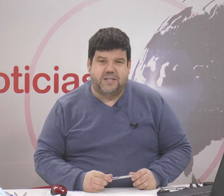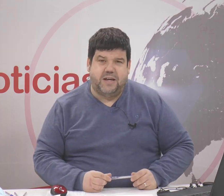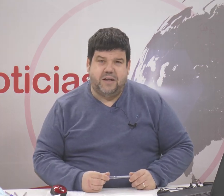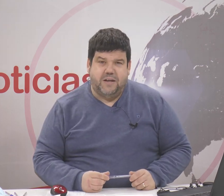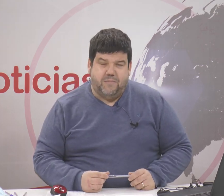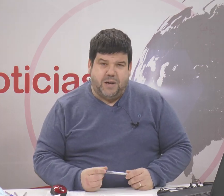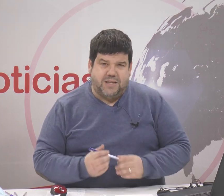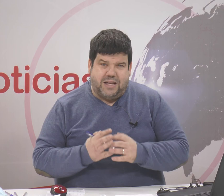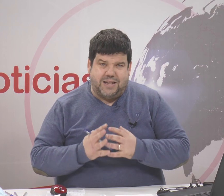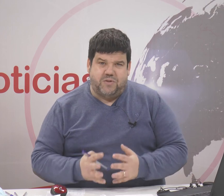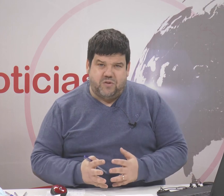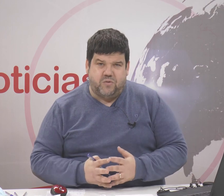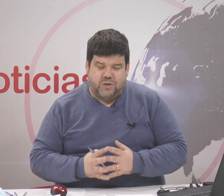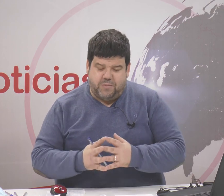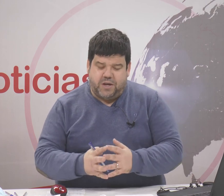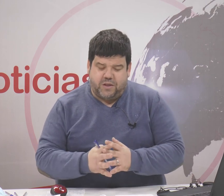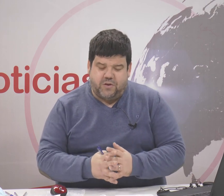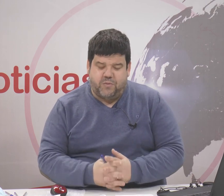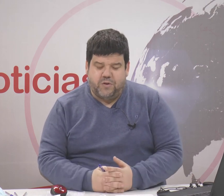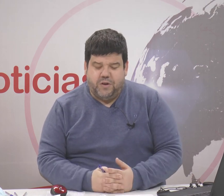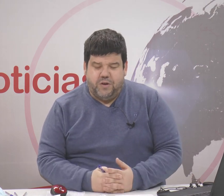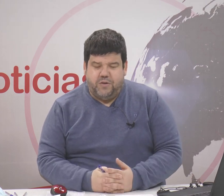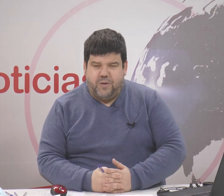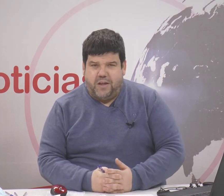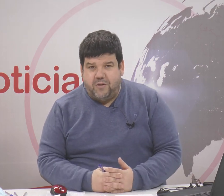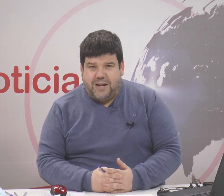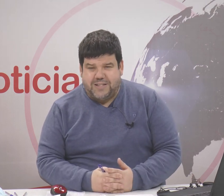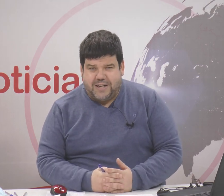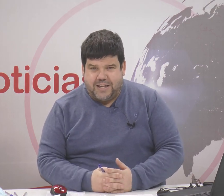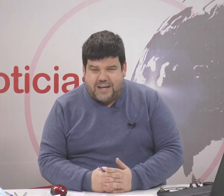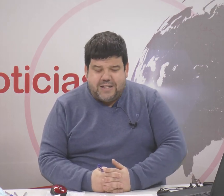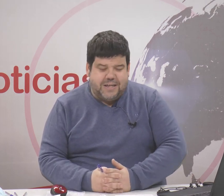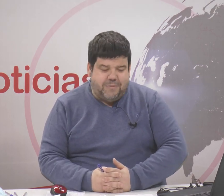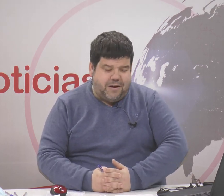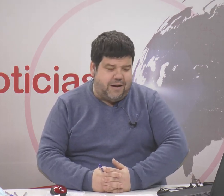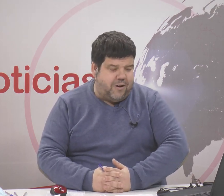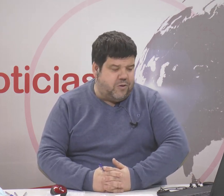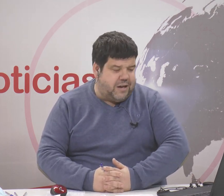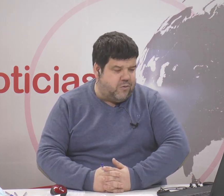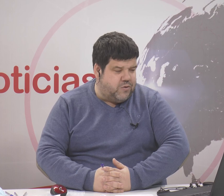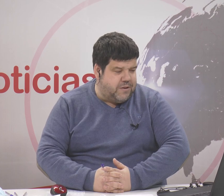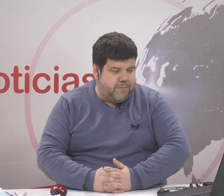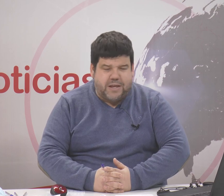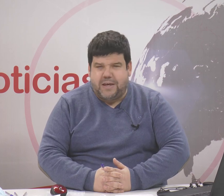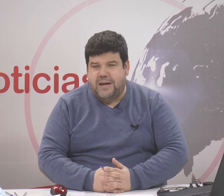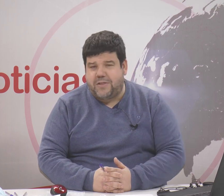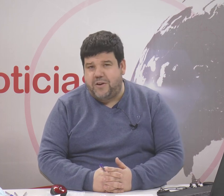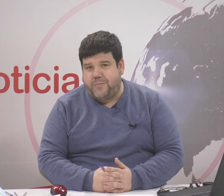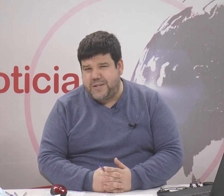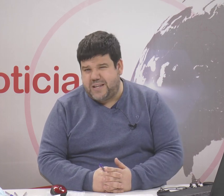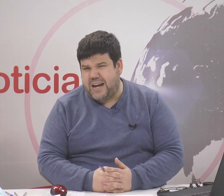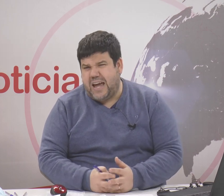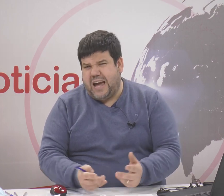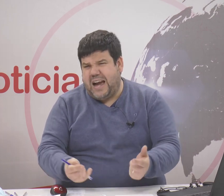vez esta sea más la televisión que ustedes merecen como ciudadanos de la Sierra de Cádiz que aunque algunos se empeñen en